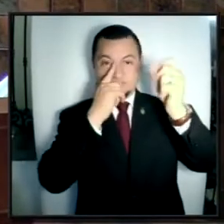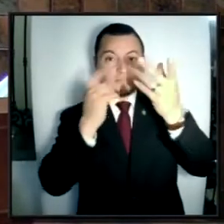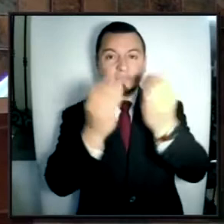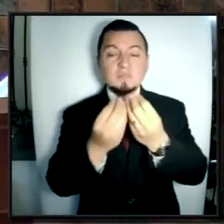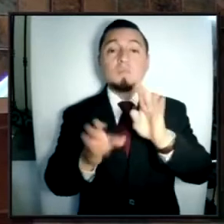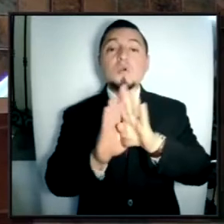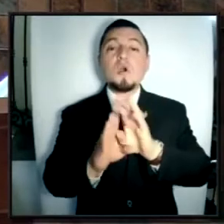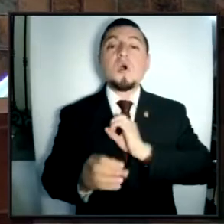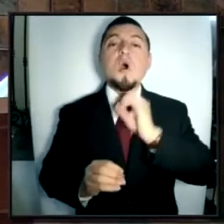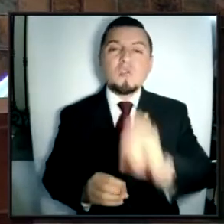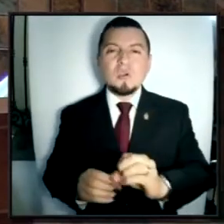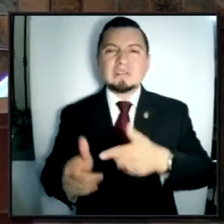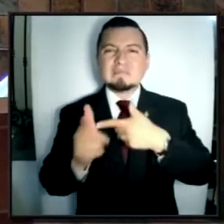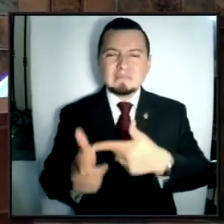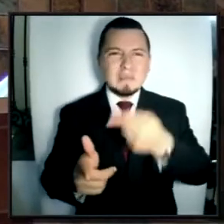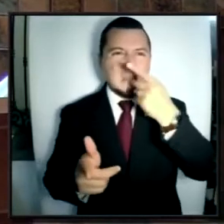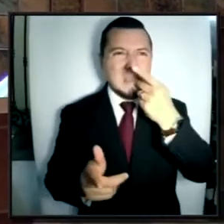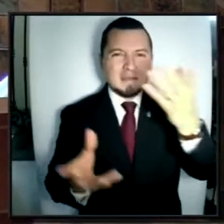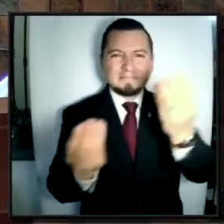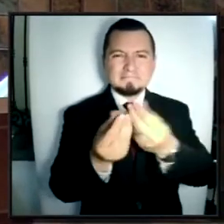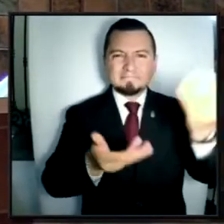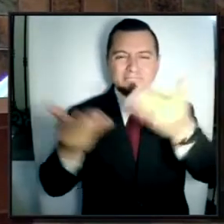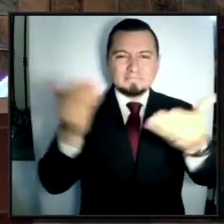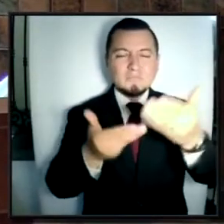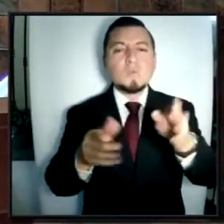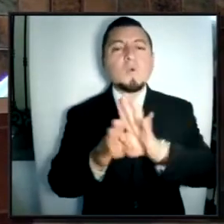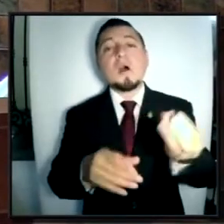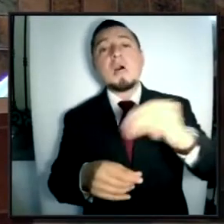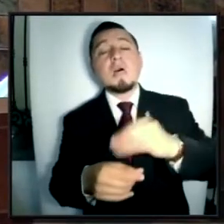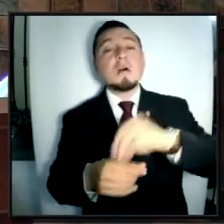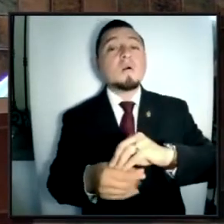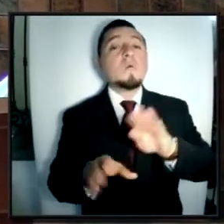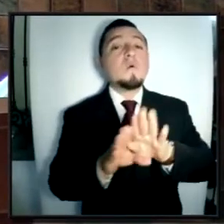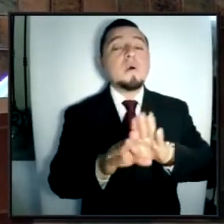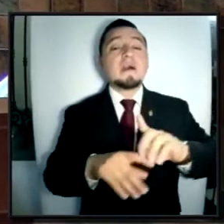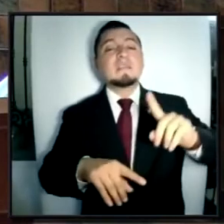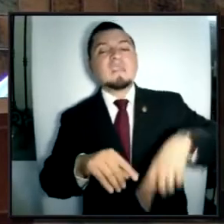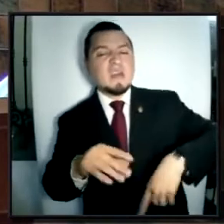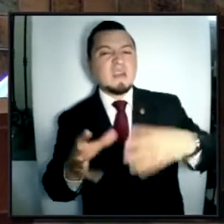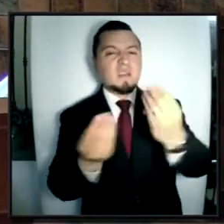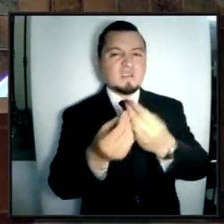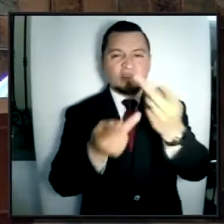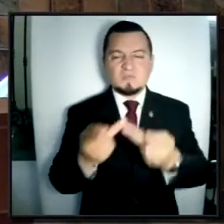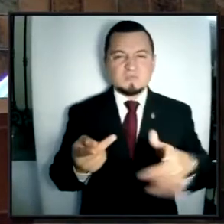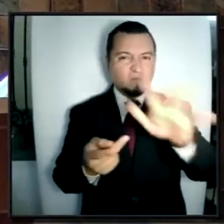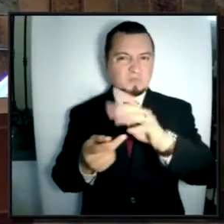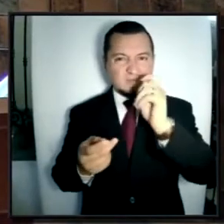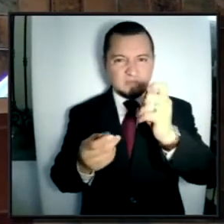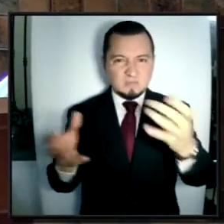que ahora siguen en Jalisco y en el mundo, que sirven como pretexto para desaparecer o acotar a las instituciones democráticas